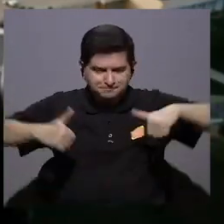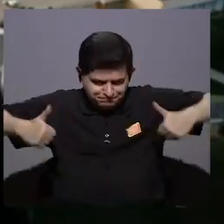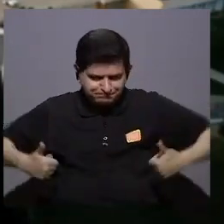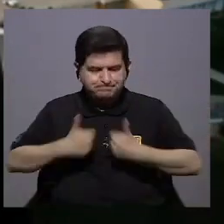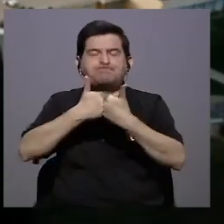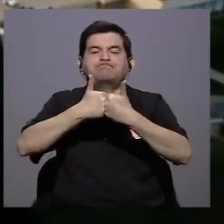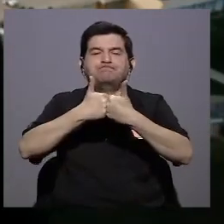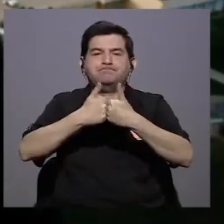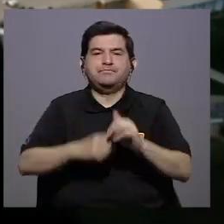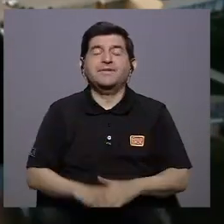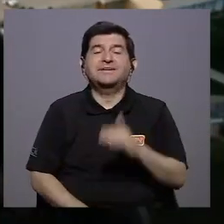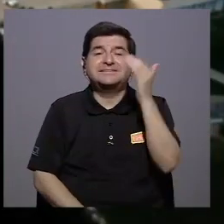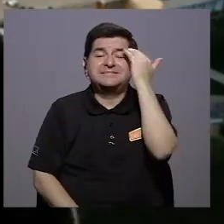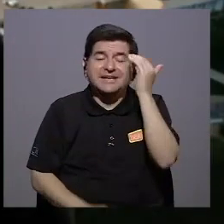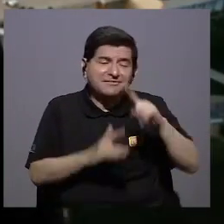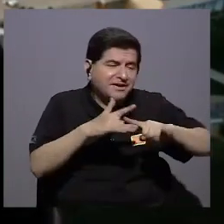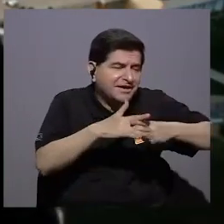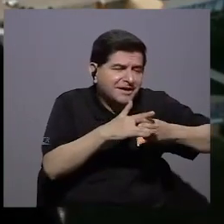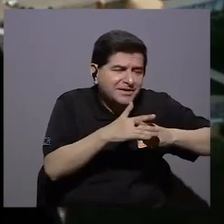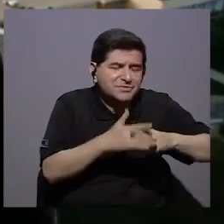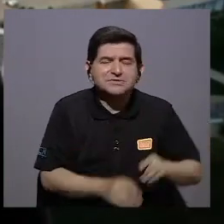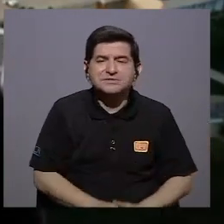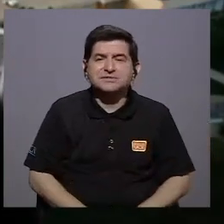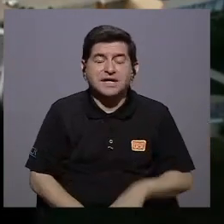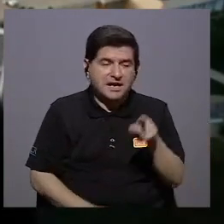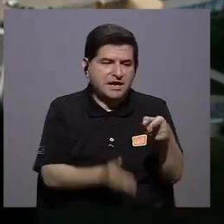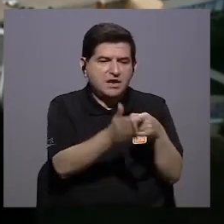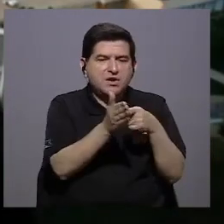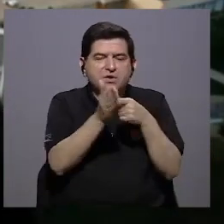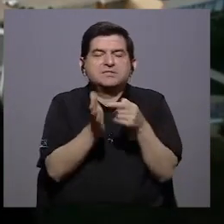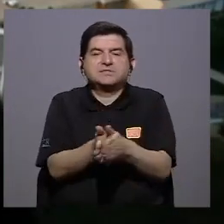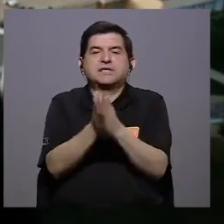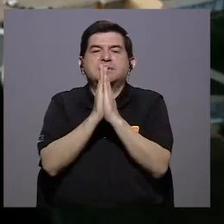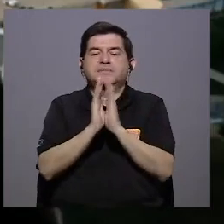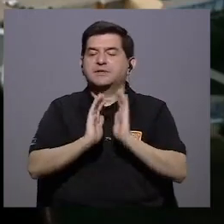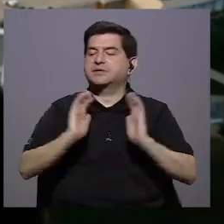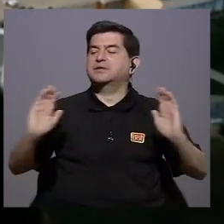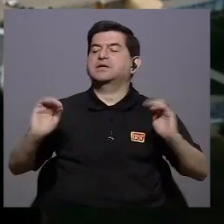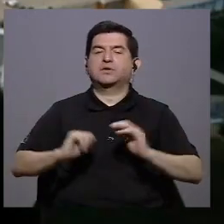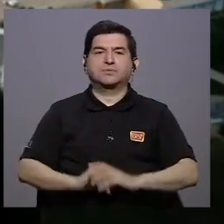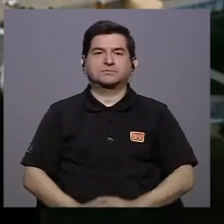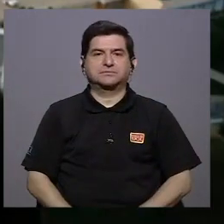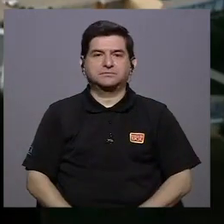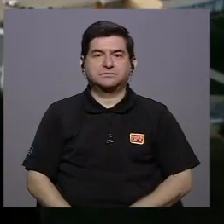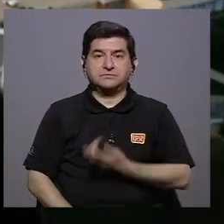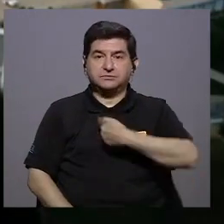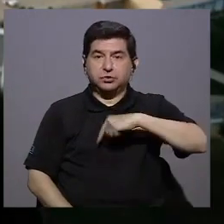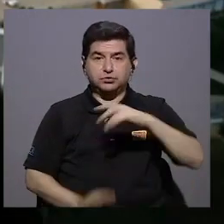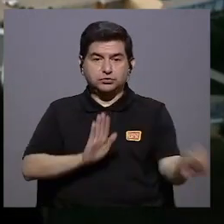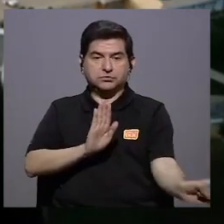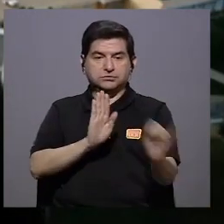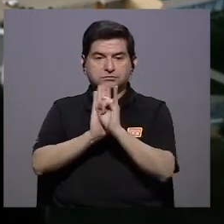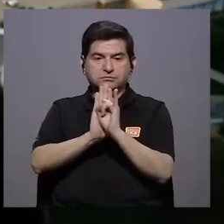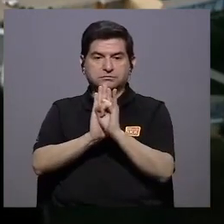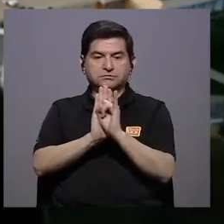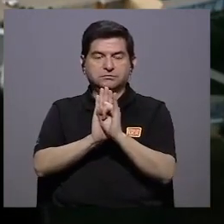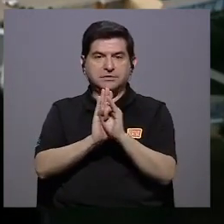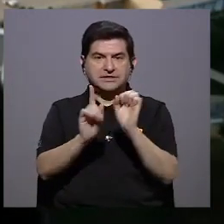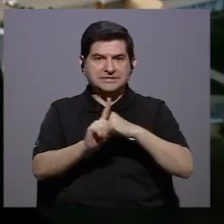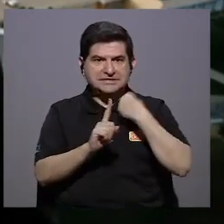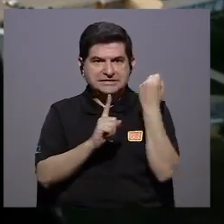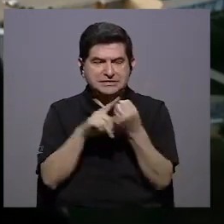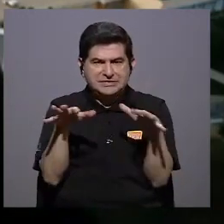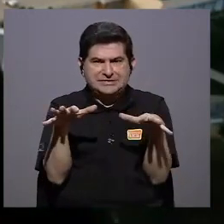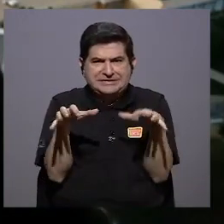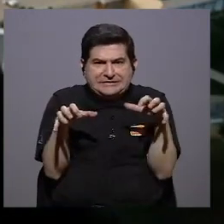desafíos que hay es saber ajustar las demandas a los chicos estamos llegando a identificar pues